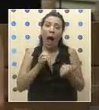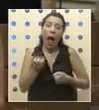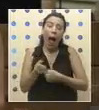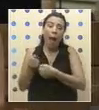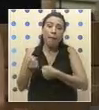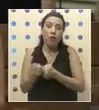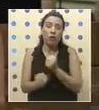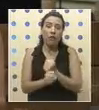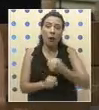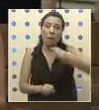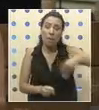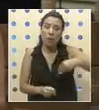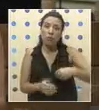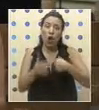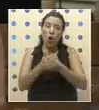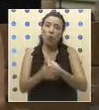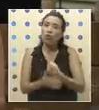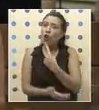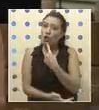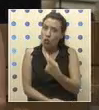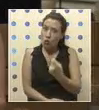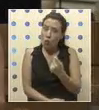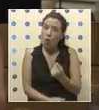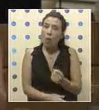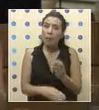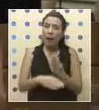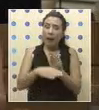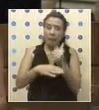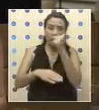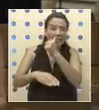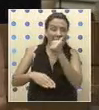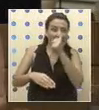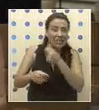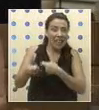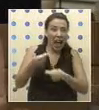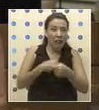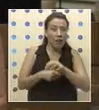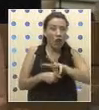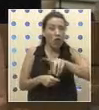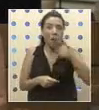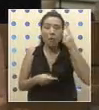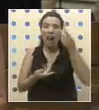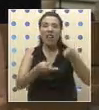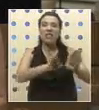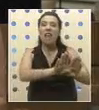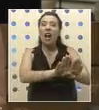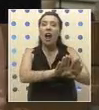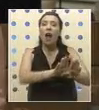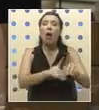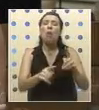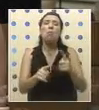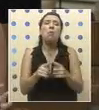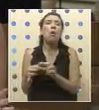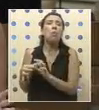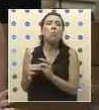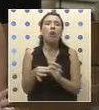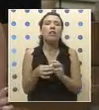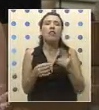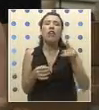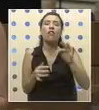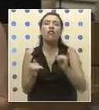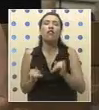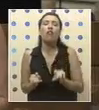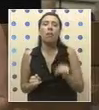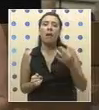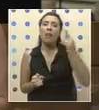municipal y de combate duro al microtráfico y a la delincuencia para cerrarlo por razones, al parecer, ideológicas.